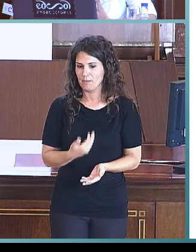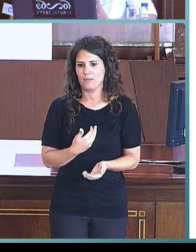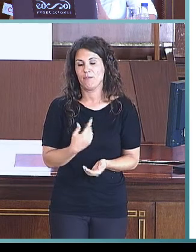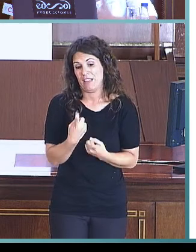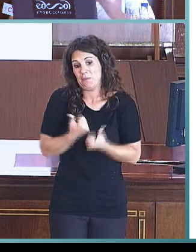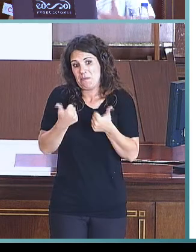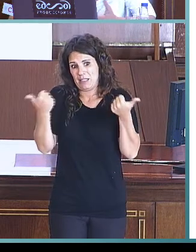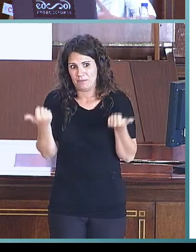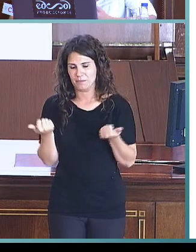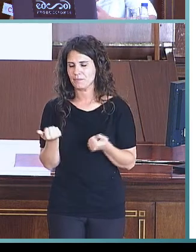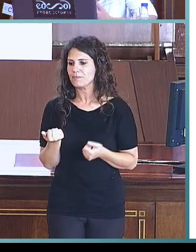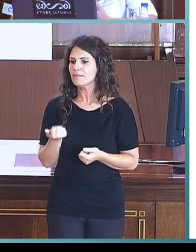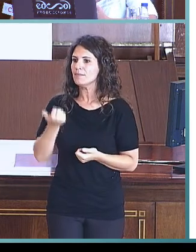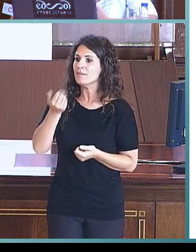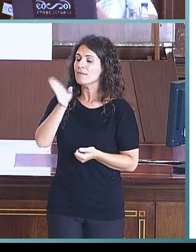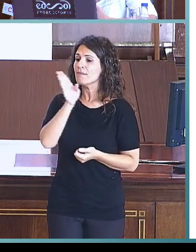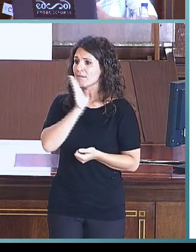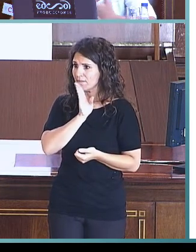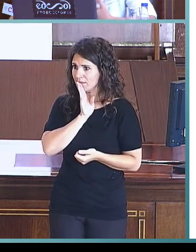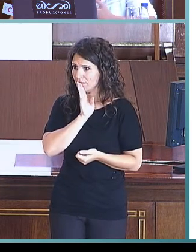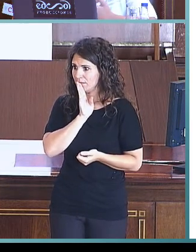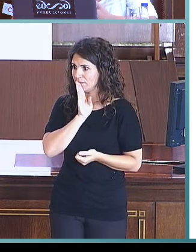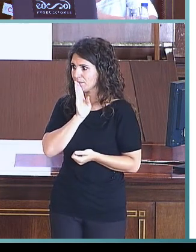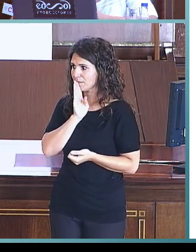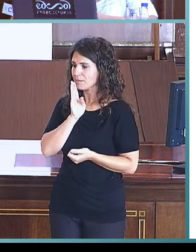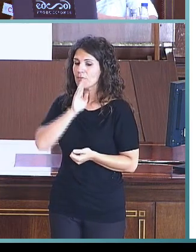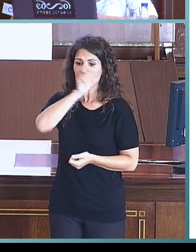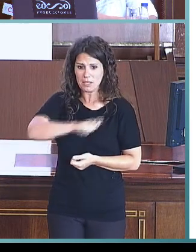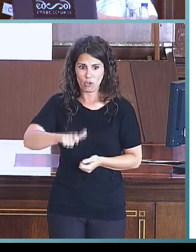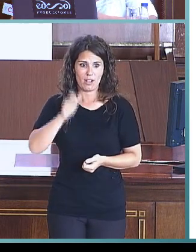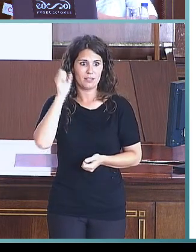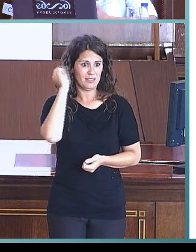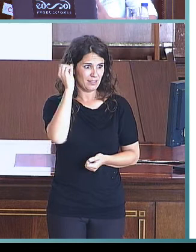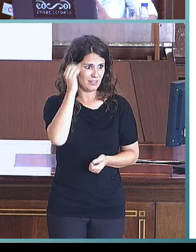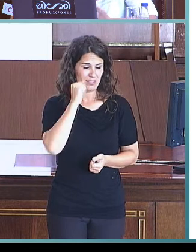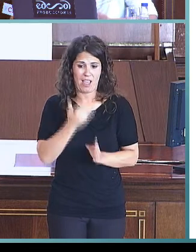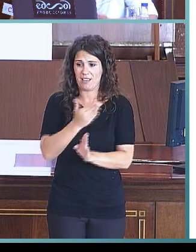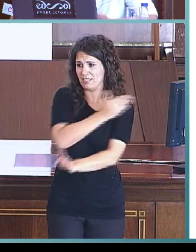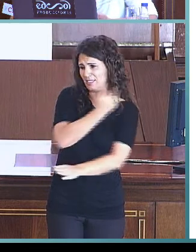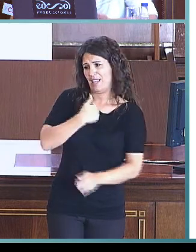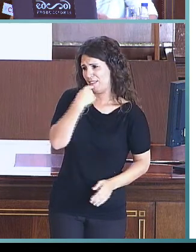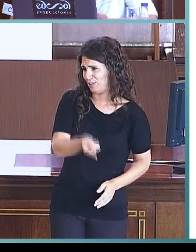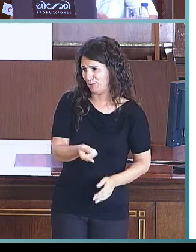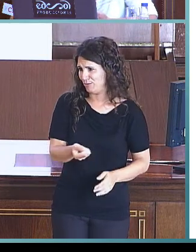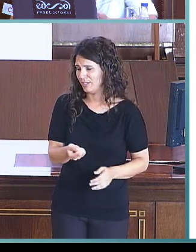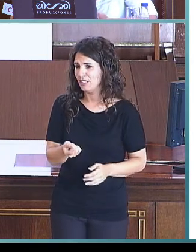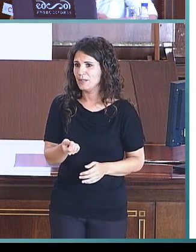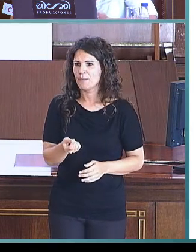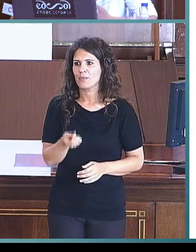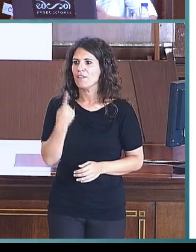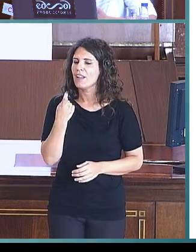También por eso, y ya lo apuntaban antes las distintas personas que han ido interviniendo, precisamente esa falta de